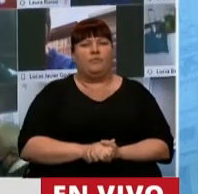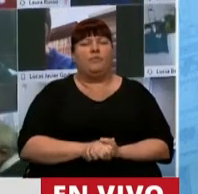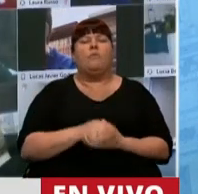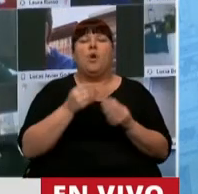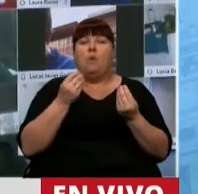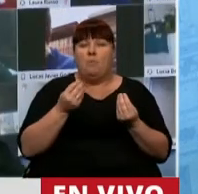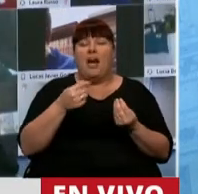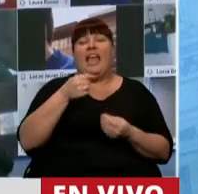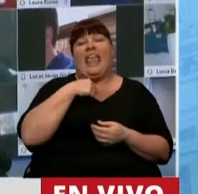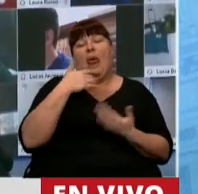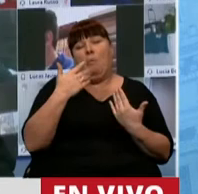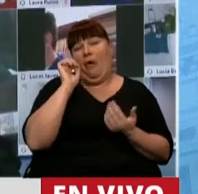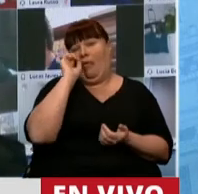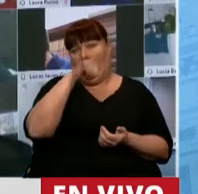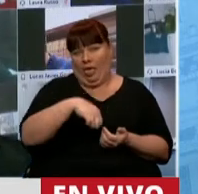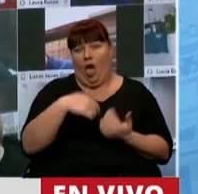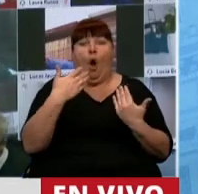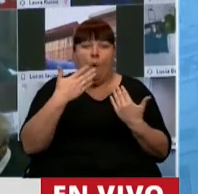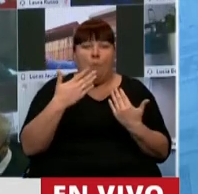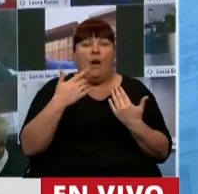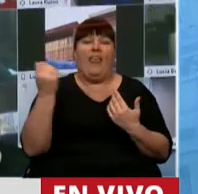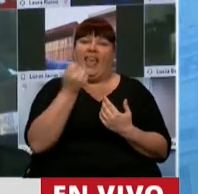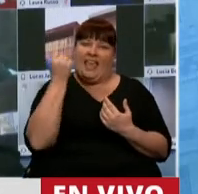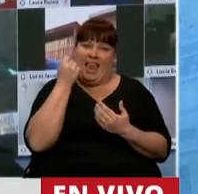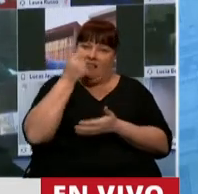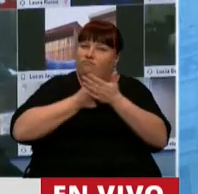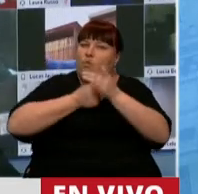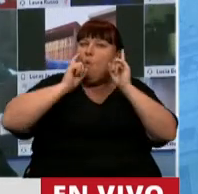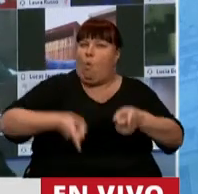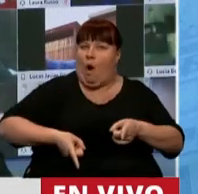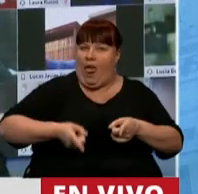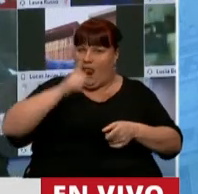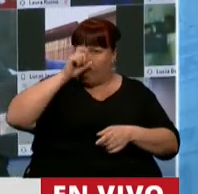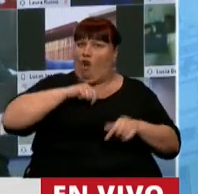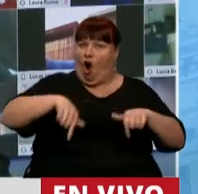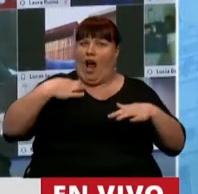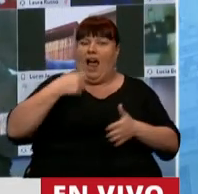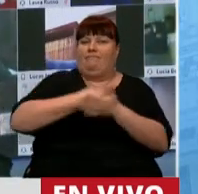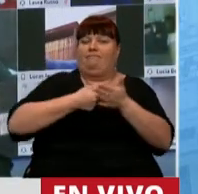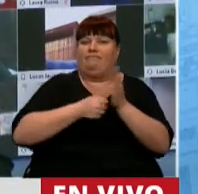porque podemos querer ignorar o podemos querer tomar el desafío que tenemos hoy.